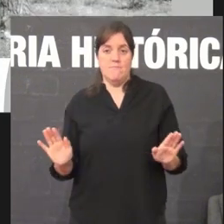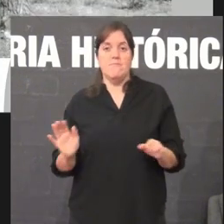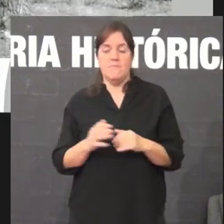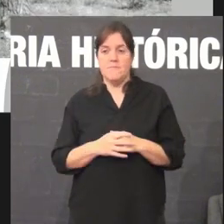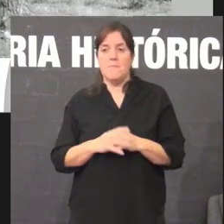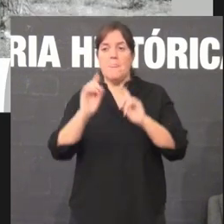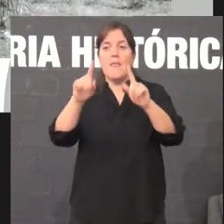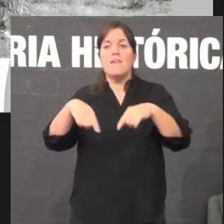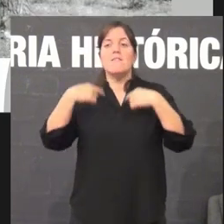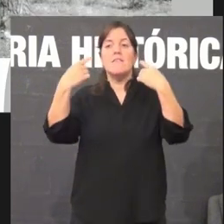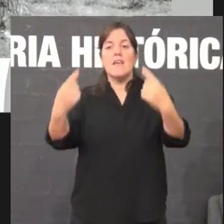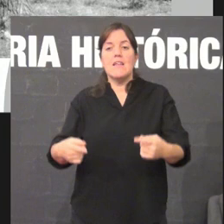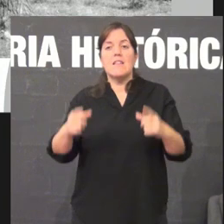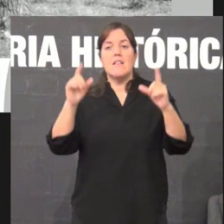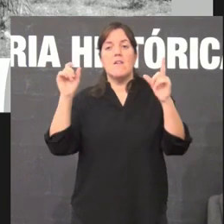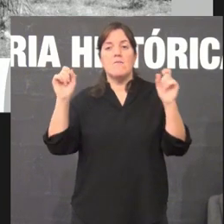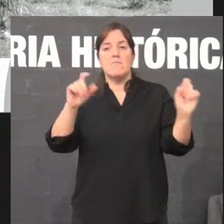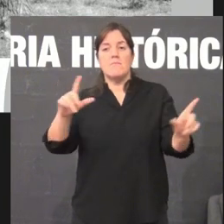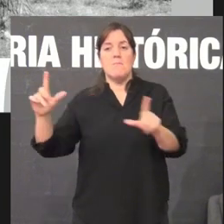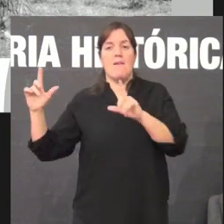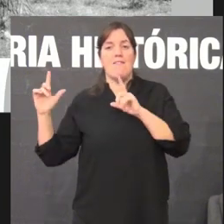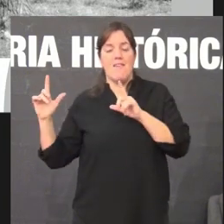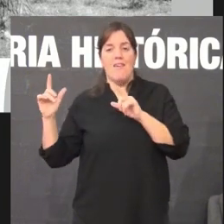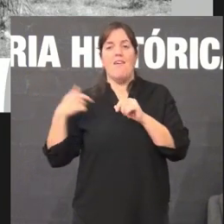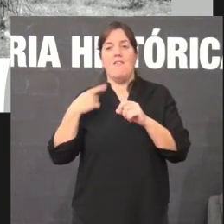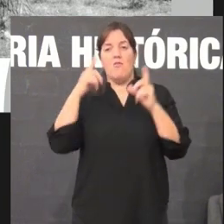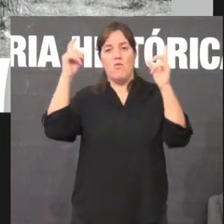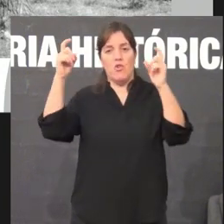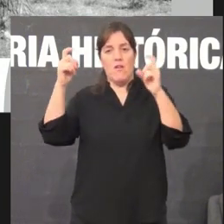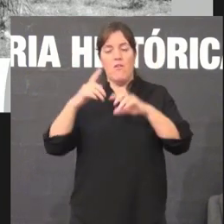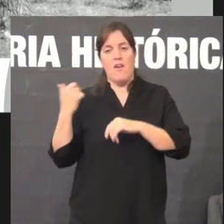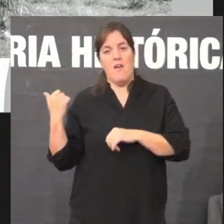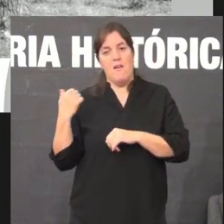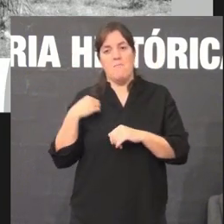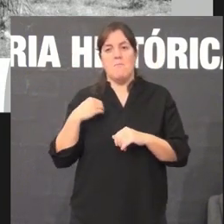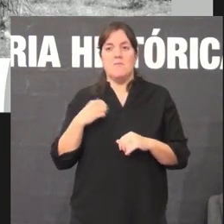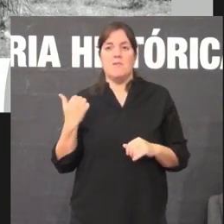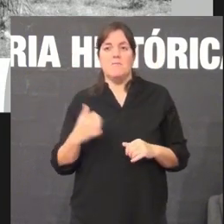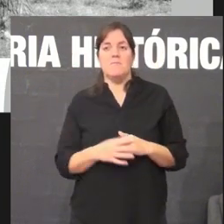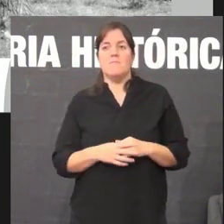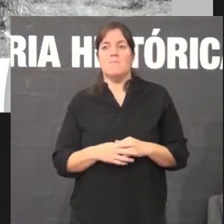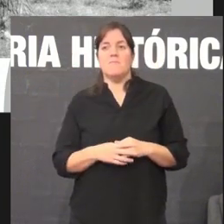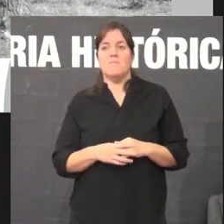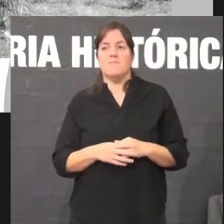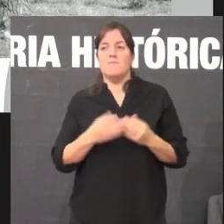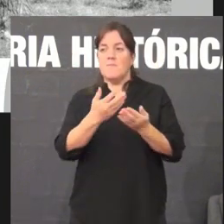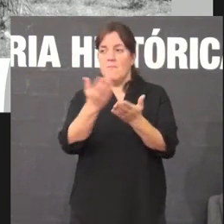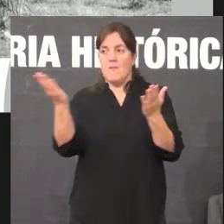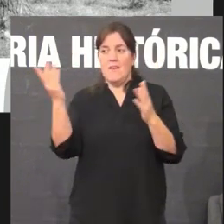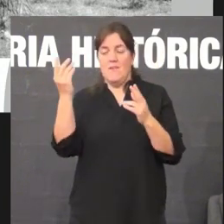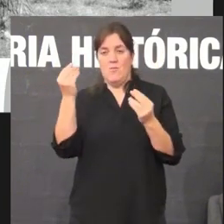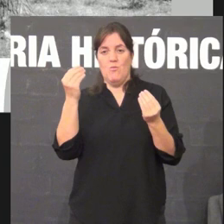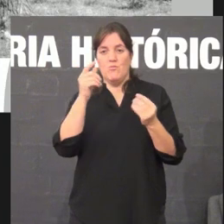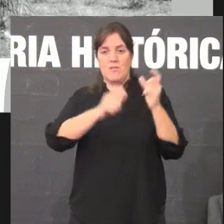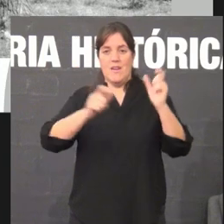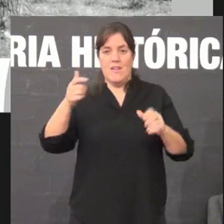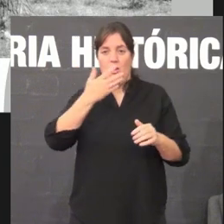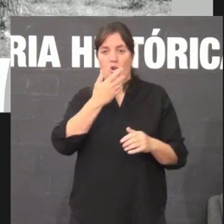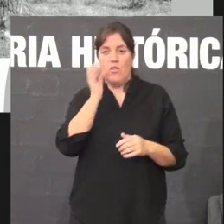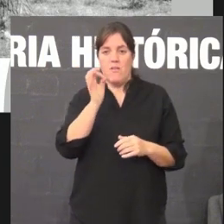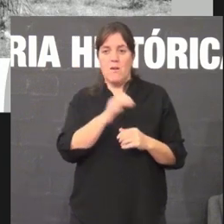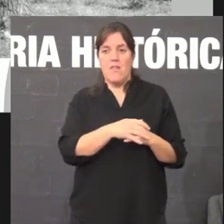ver na seguinte, efectivamente, esta fotografía que moita xente que estades aquí non só coñecedes,